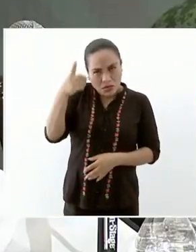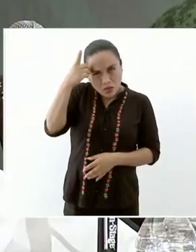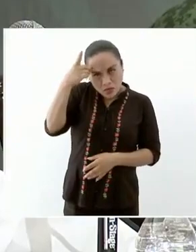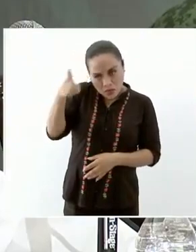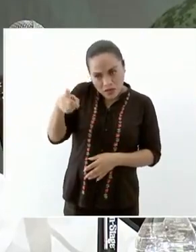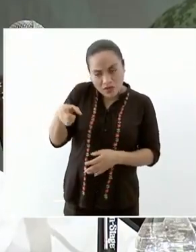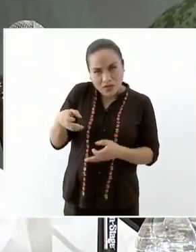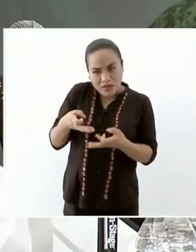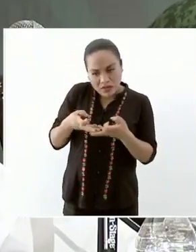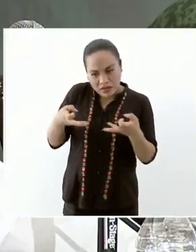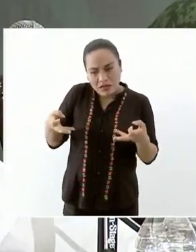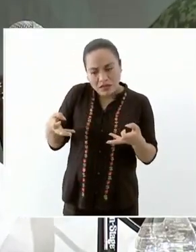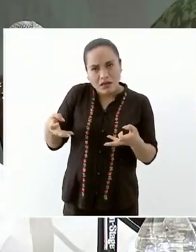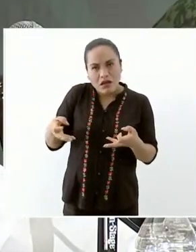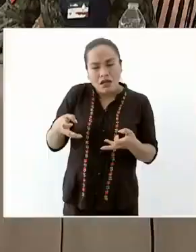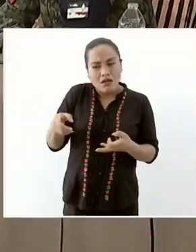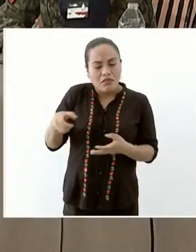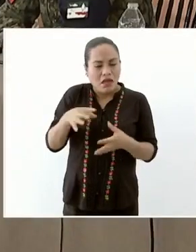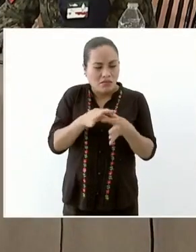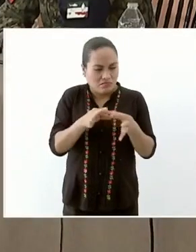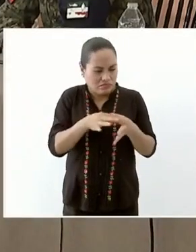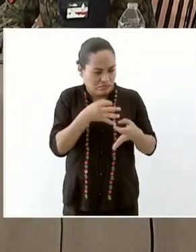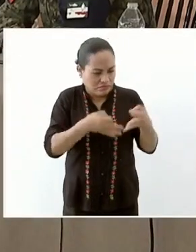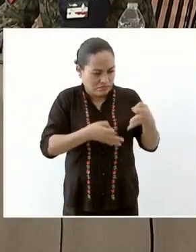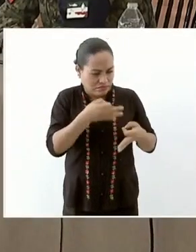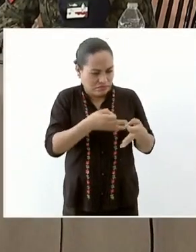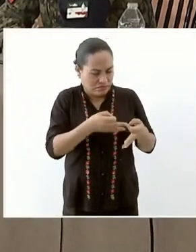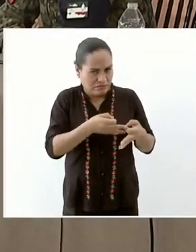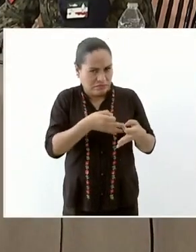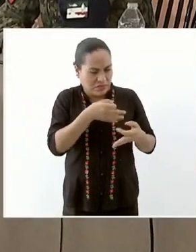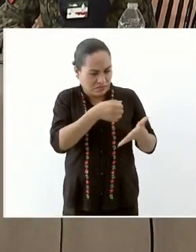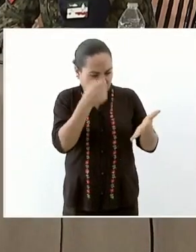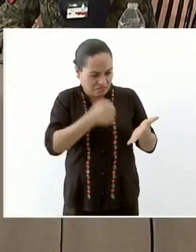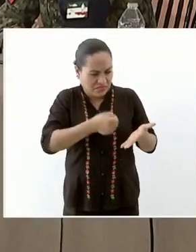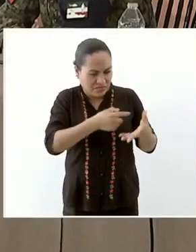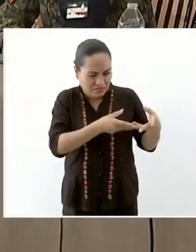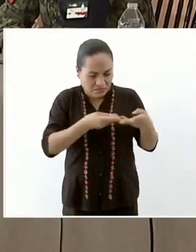personas y se formó una colonia